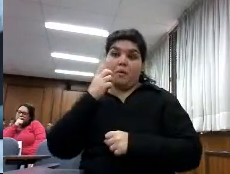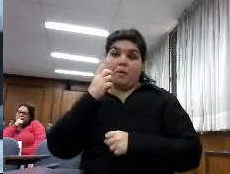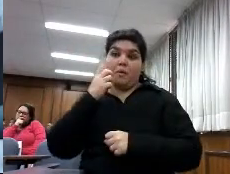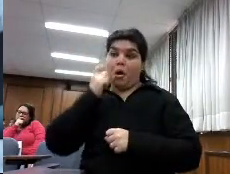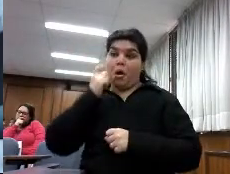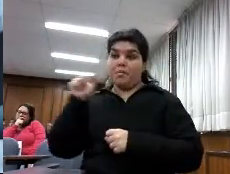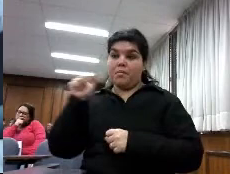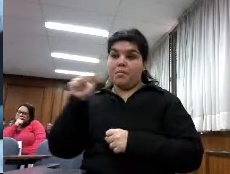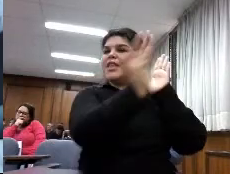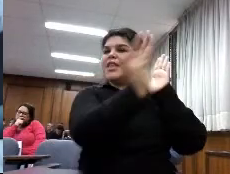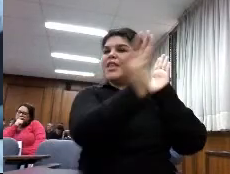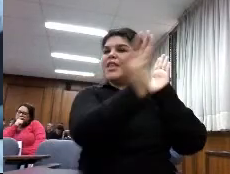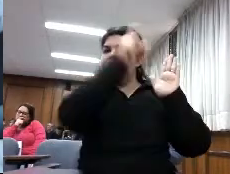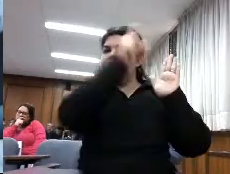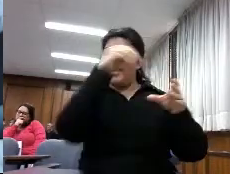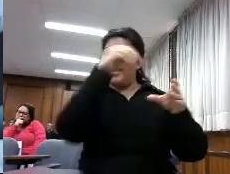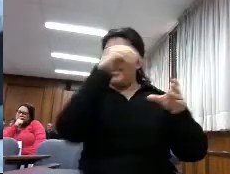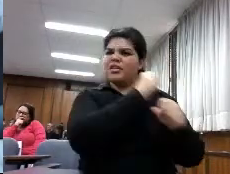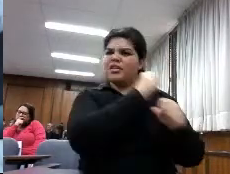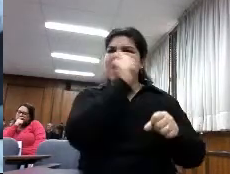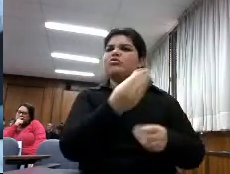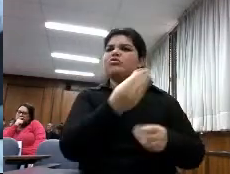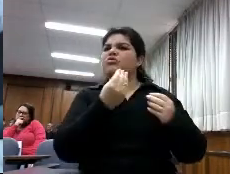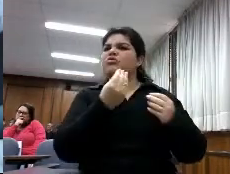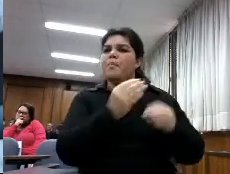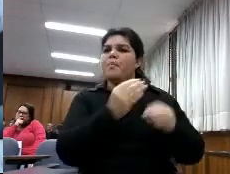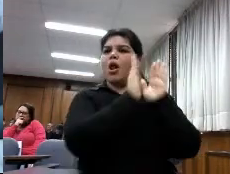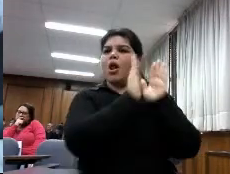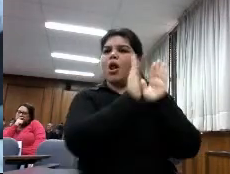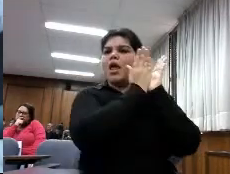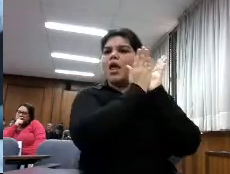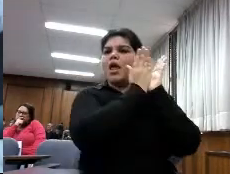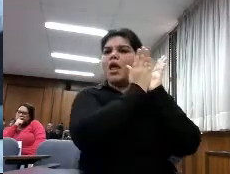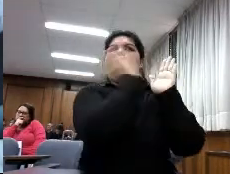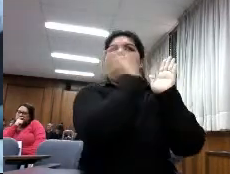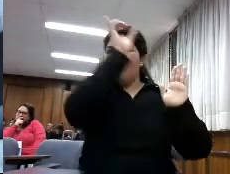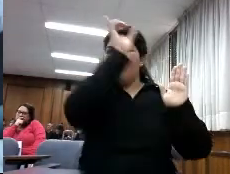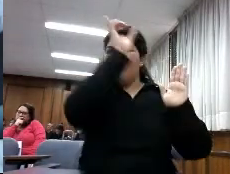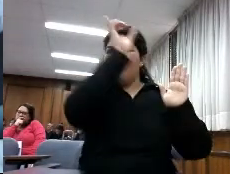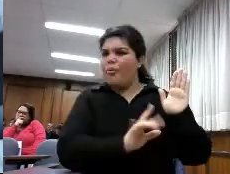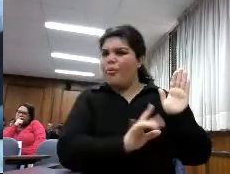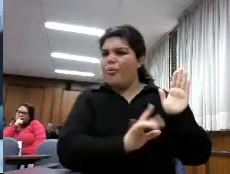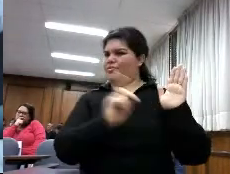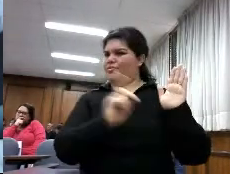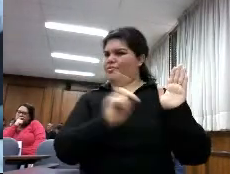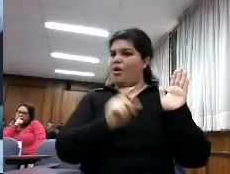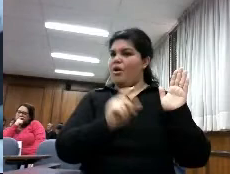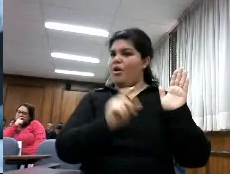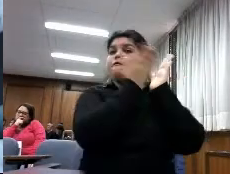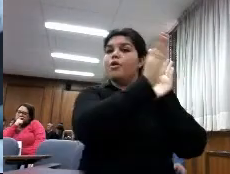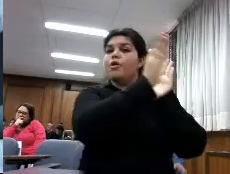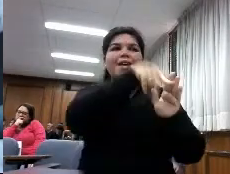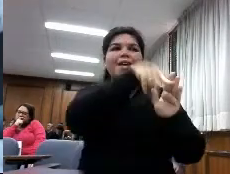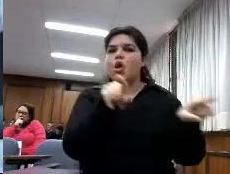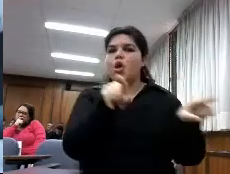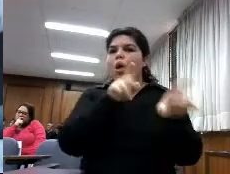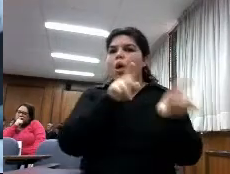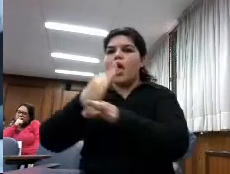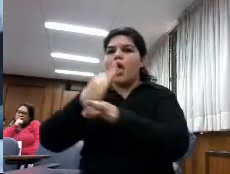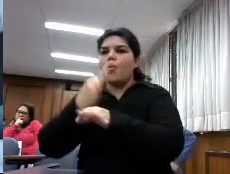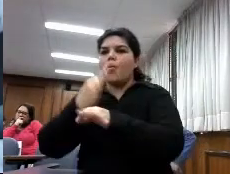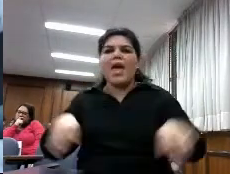ya un ratón de biblioteca entre uno y dos libros era la biblioteca una escuela y era el